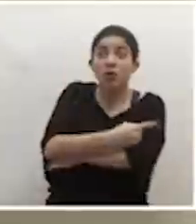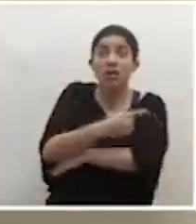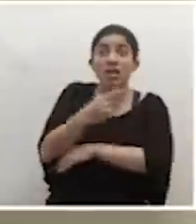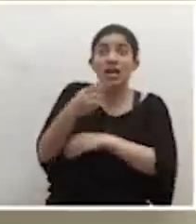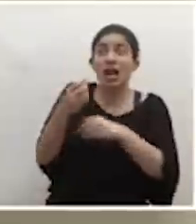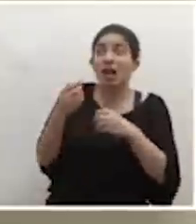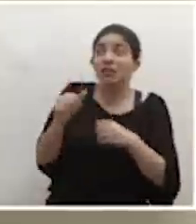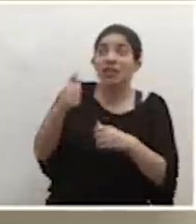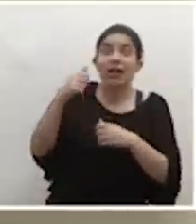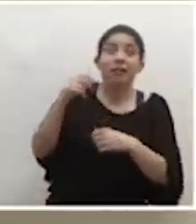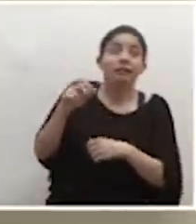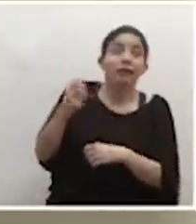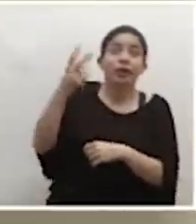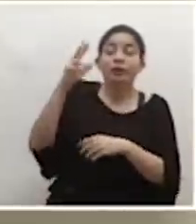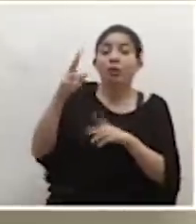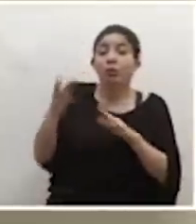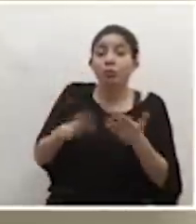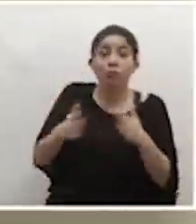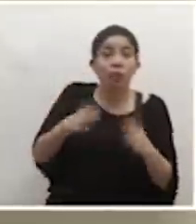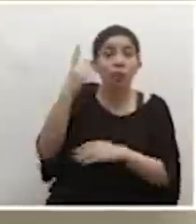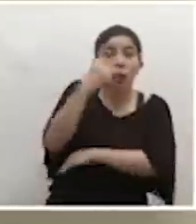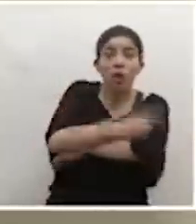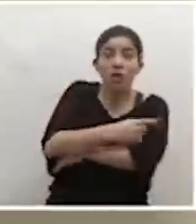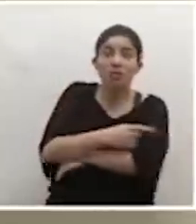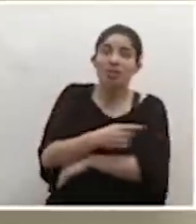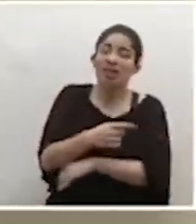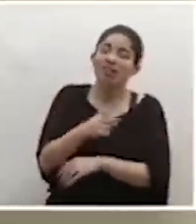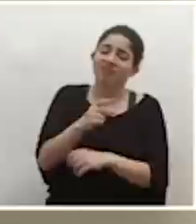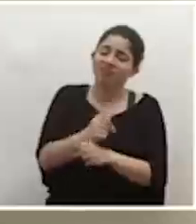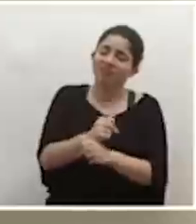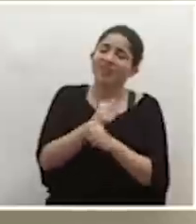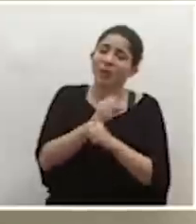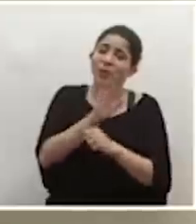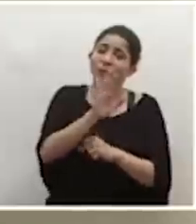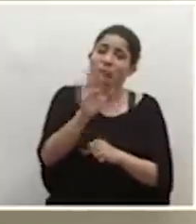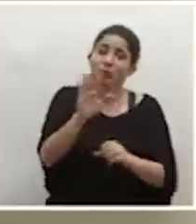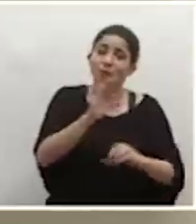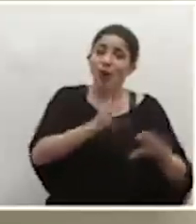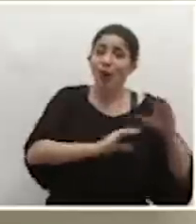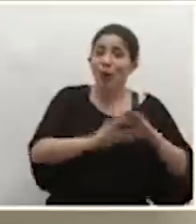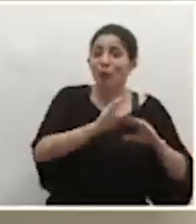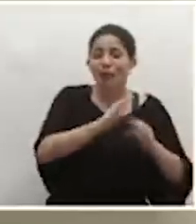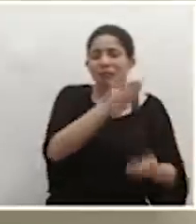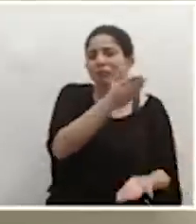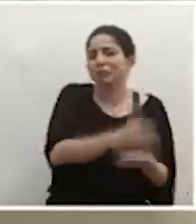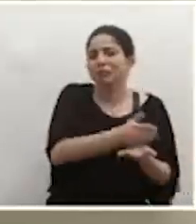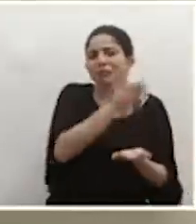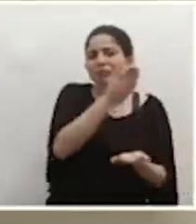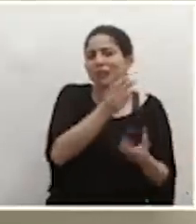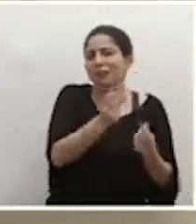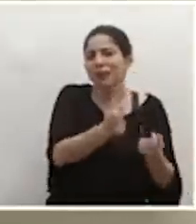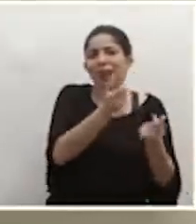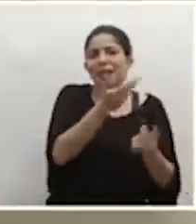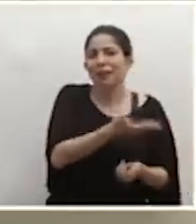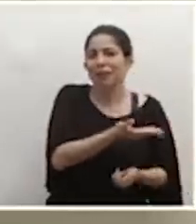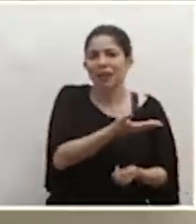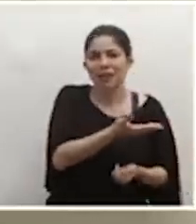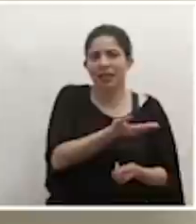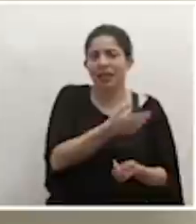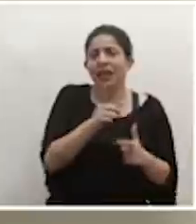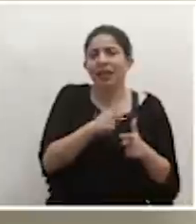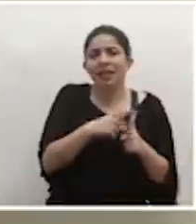decenas de muertes por día, les aseguro que la actividad comercial se va a contraer inmediatamente. Aquí no va a quedar